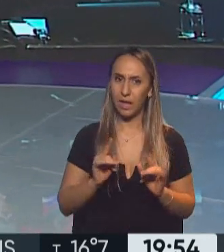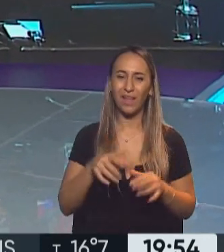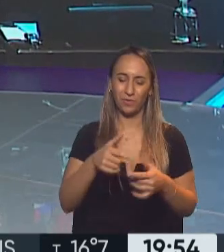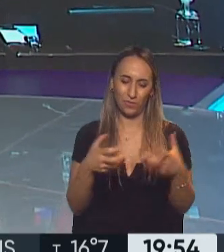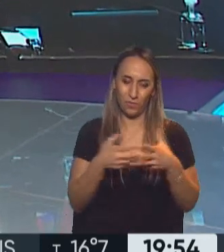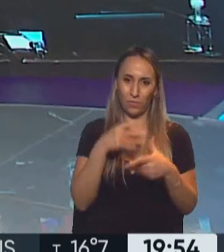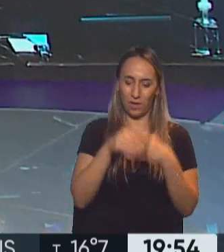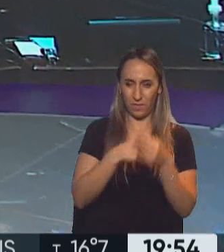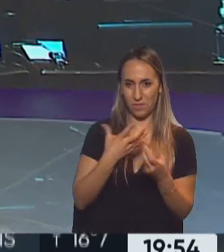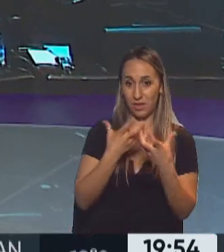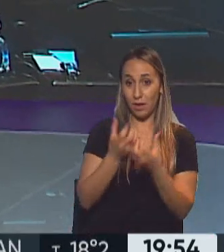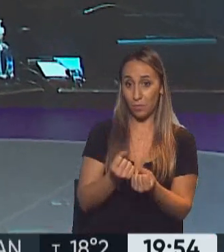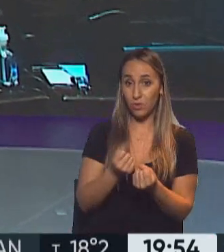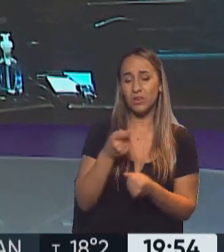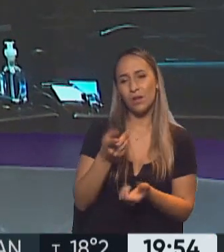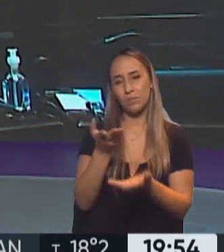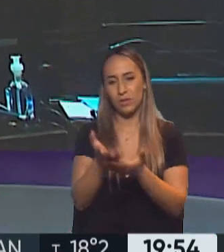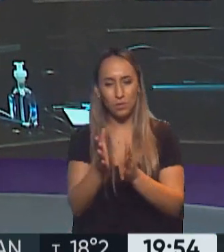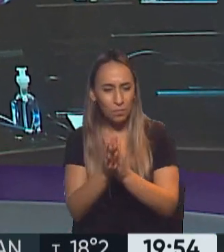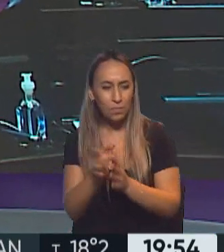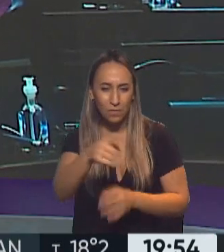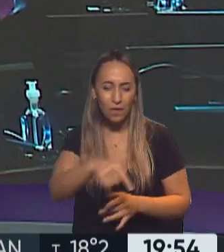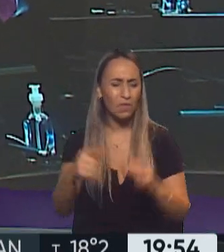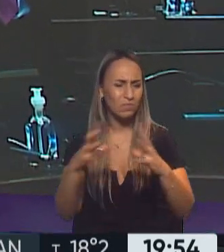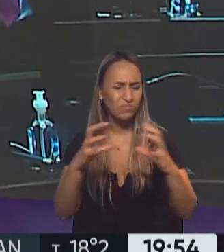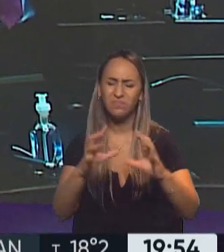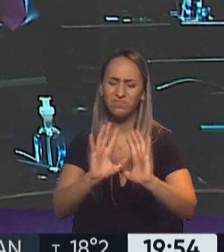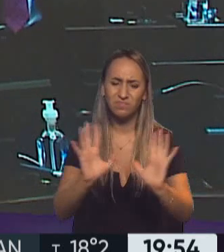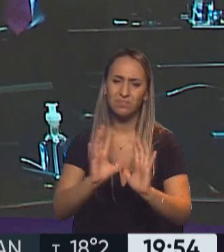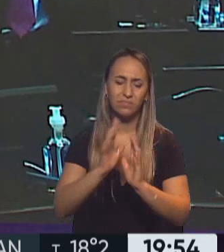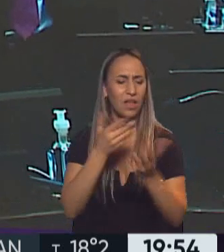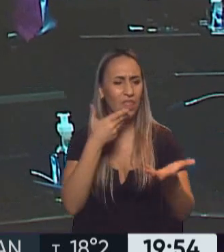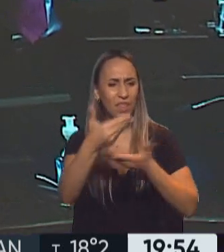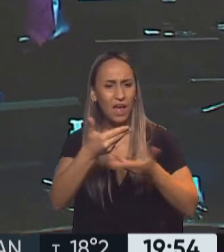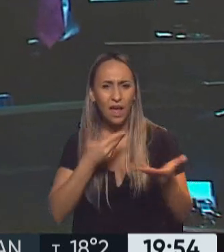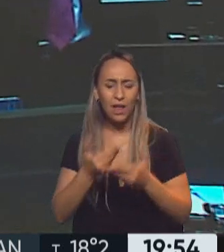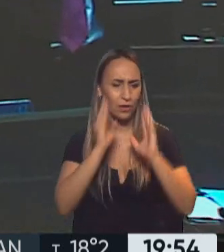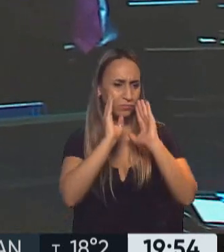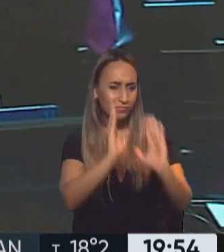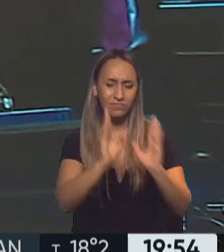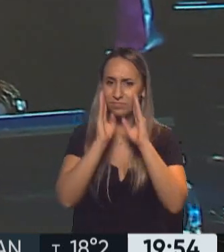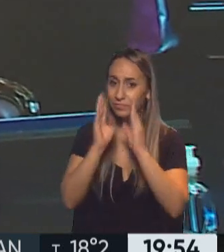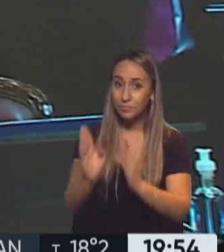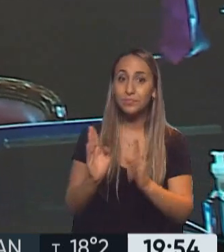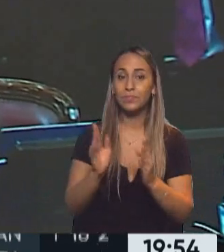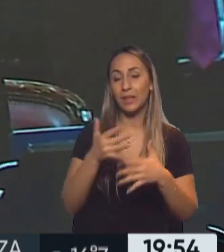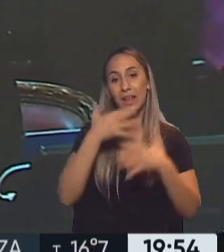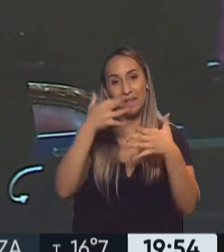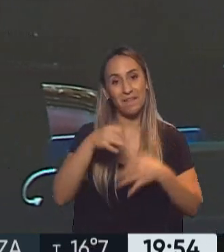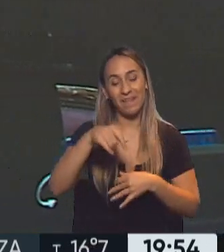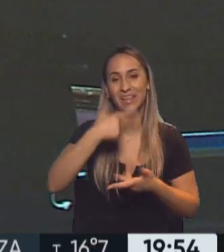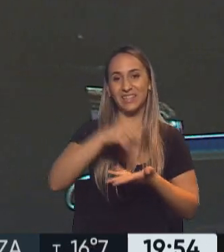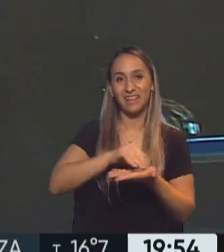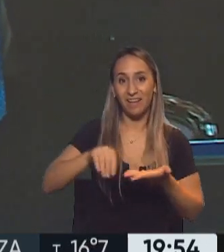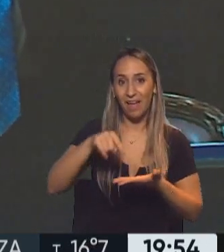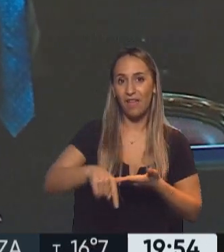llamando al diálogo, a la escucha, pero sobre todo me parece de esto que pasó hoy en el Senado y que traspasó claramente los límites del Senado,